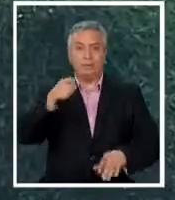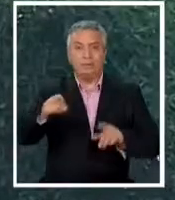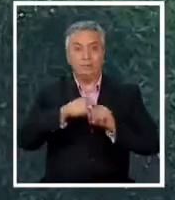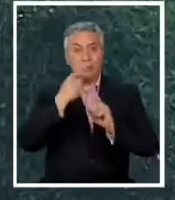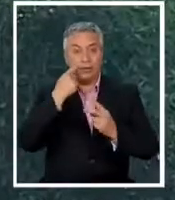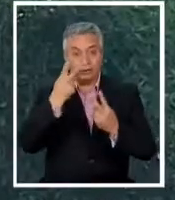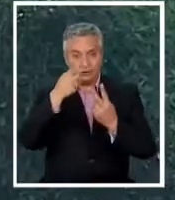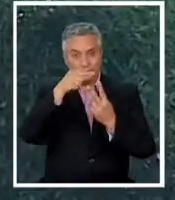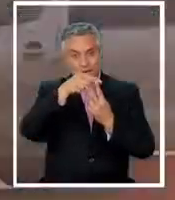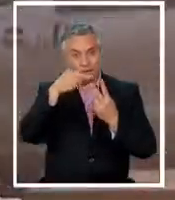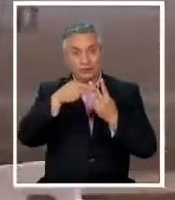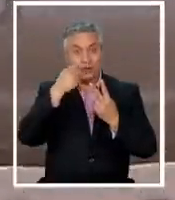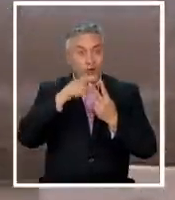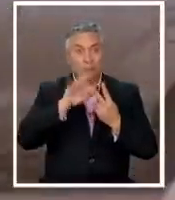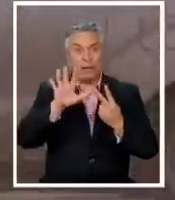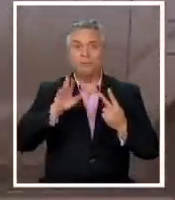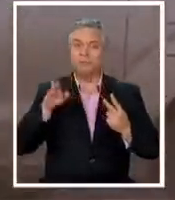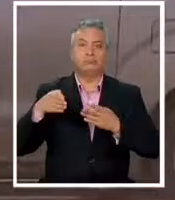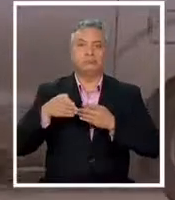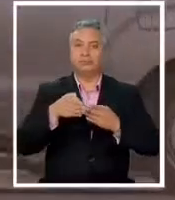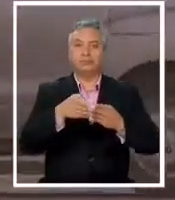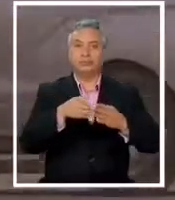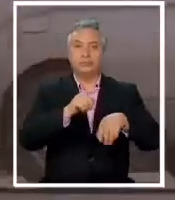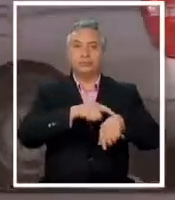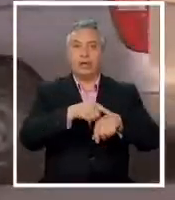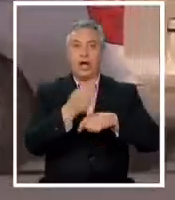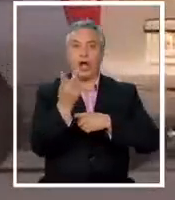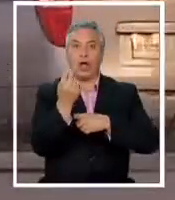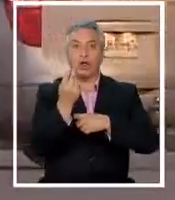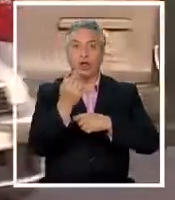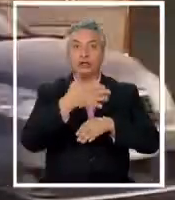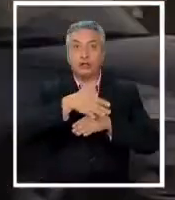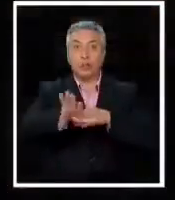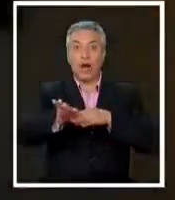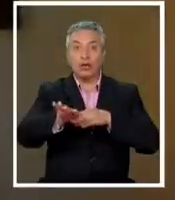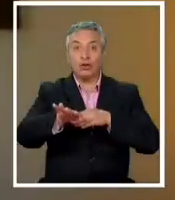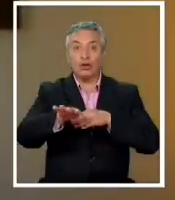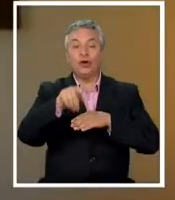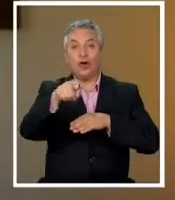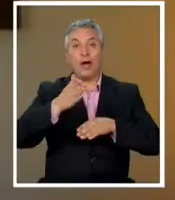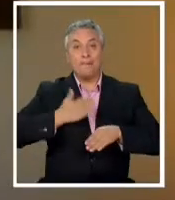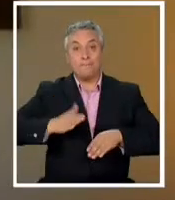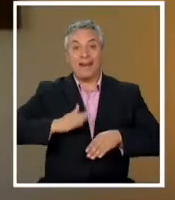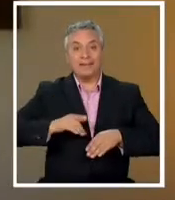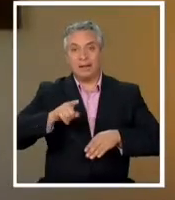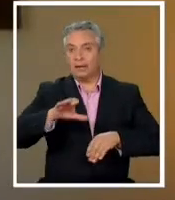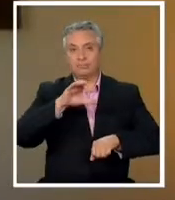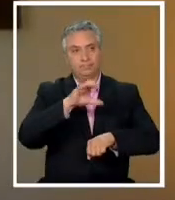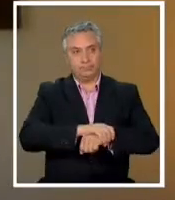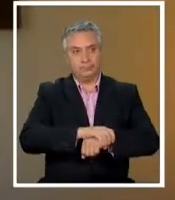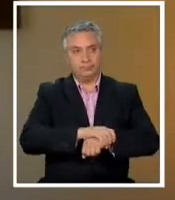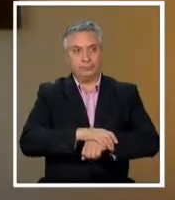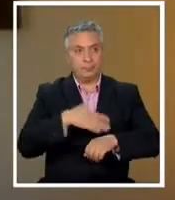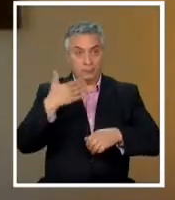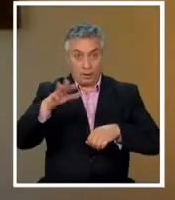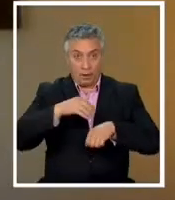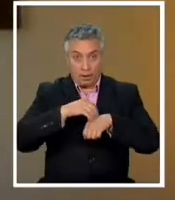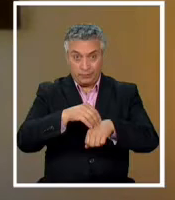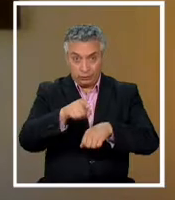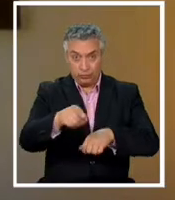Ricardo Seguel eran detenidos a las 12 con 15 de este martes. ¿Le indicaron por qué lo detenían?